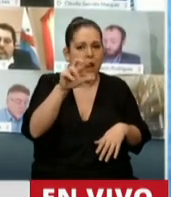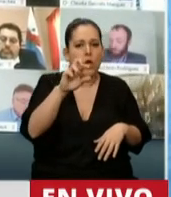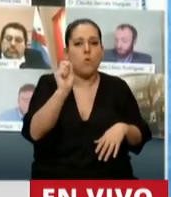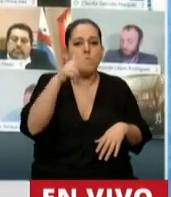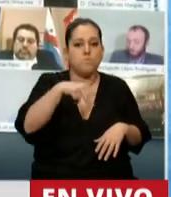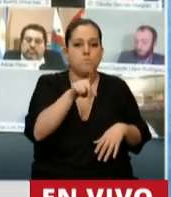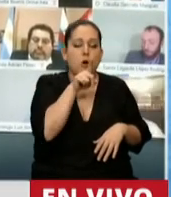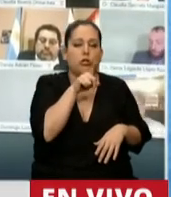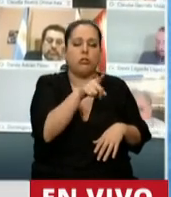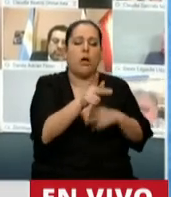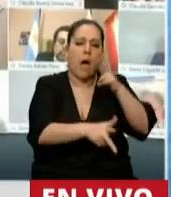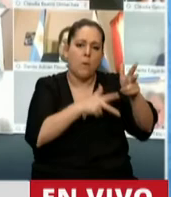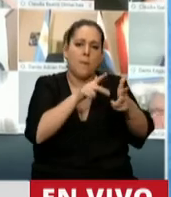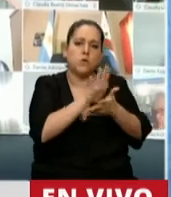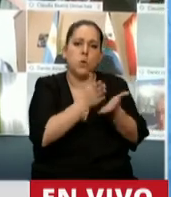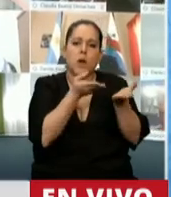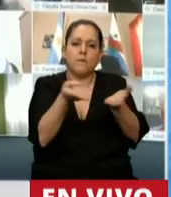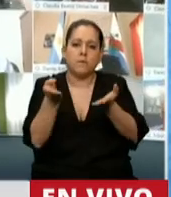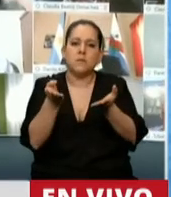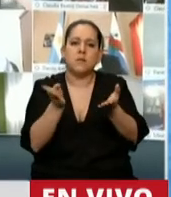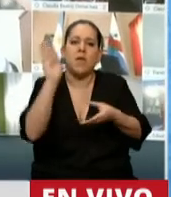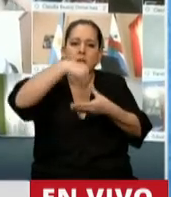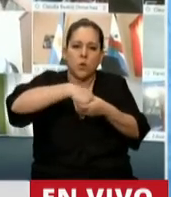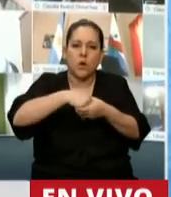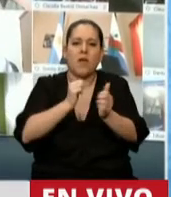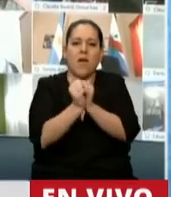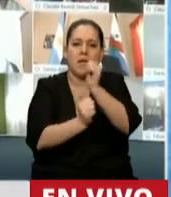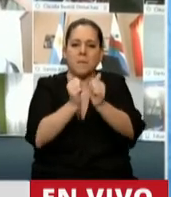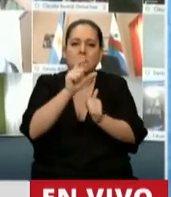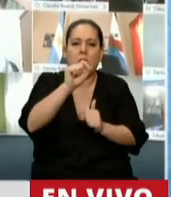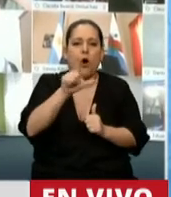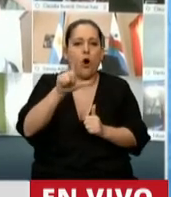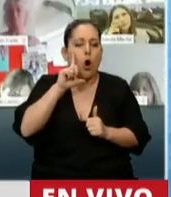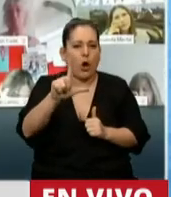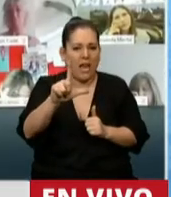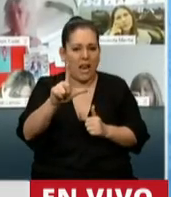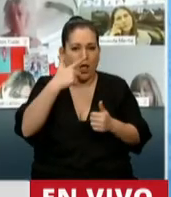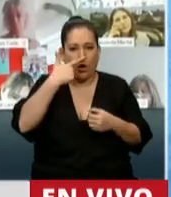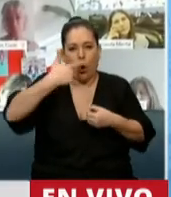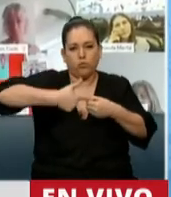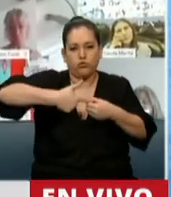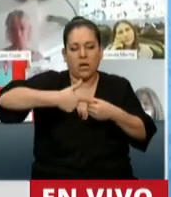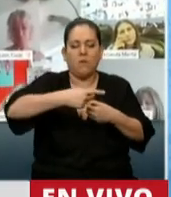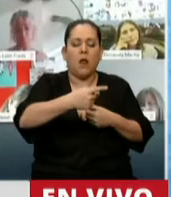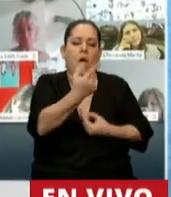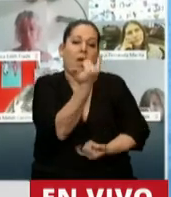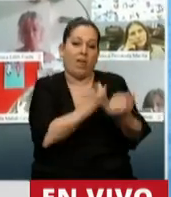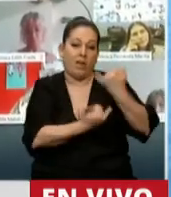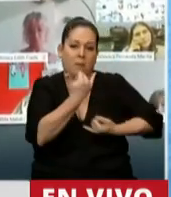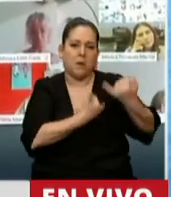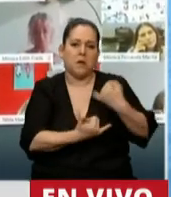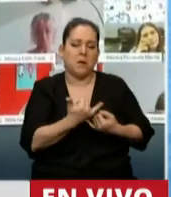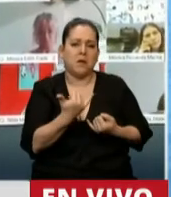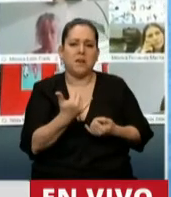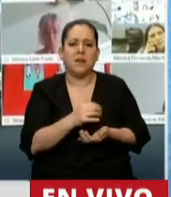beneficios incluían hoy combustibles, muy suelta de cuerpo nos explicara que no hacía casuística?